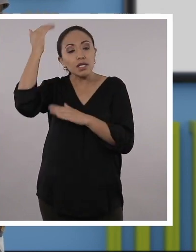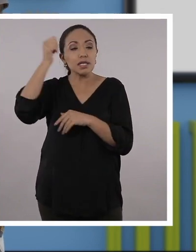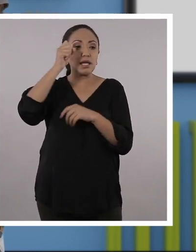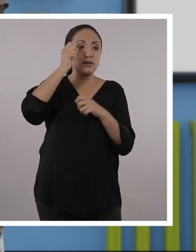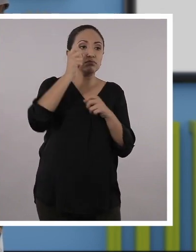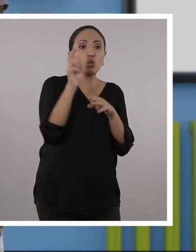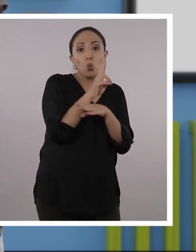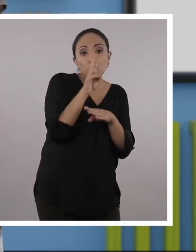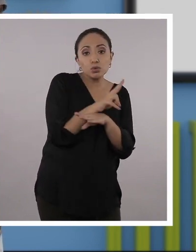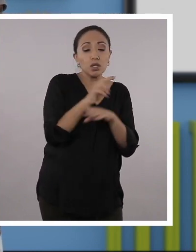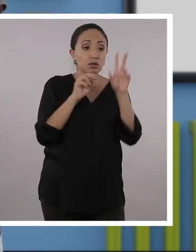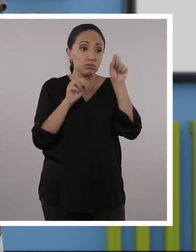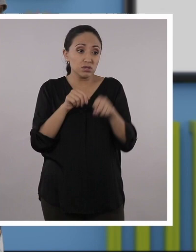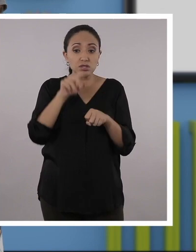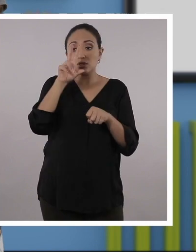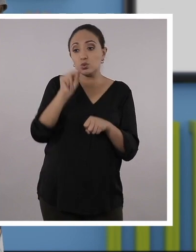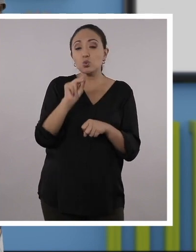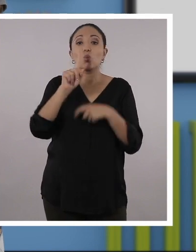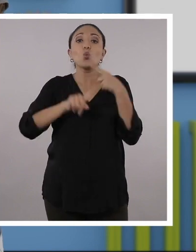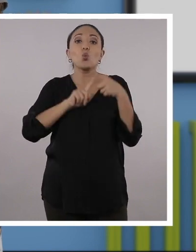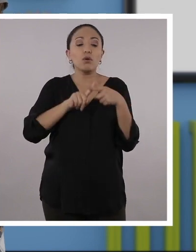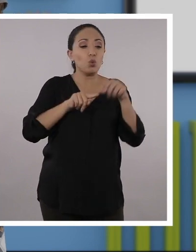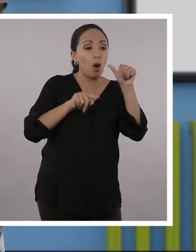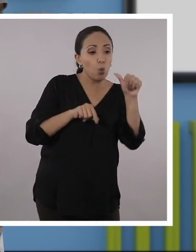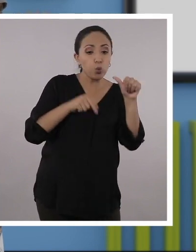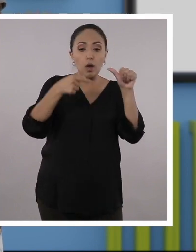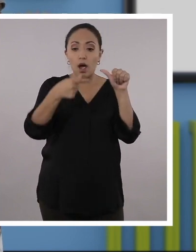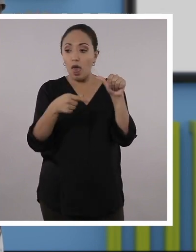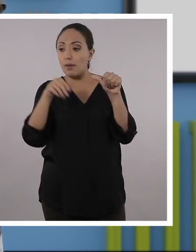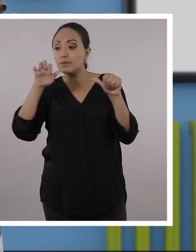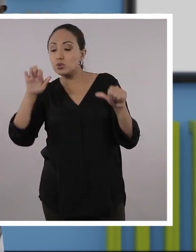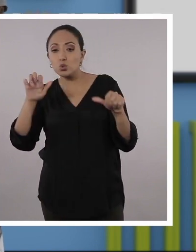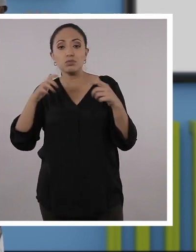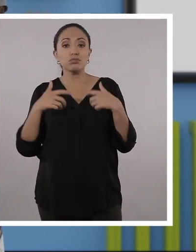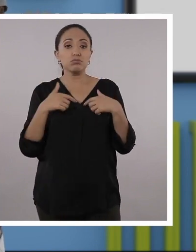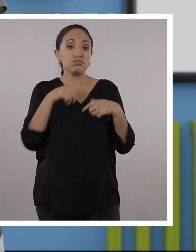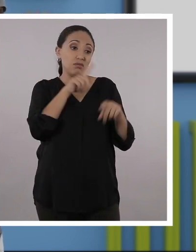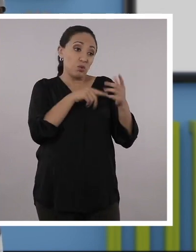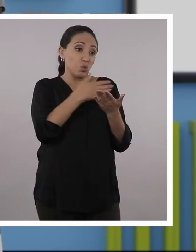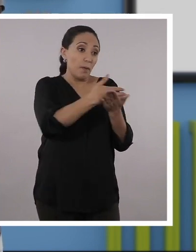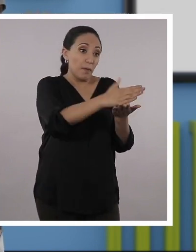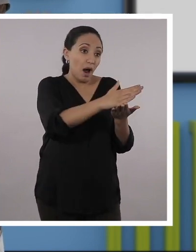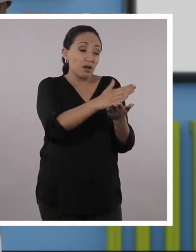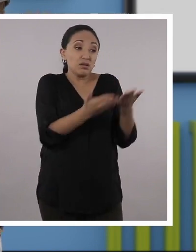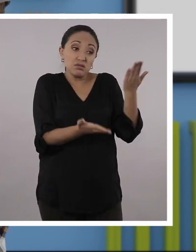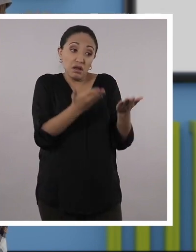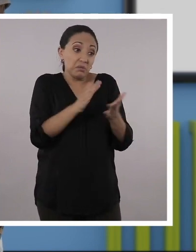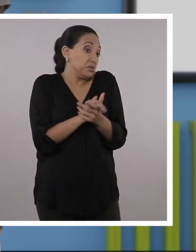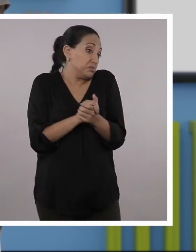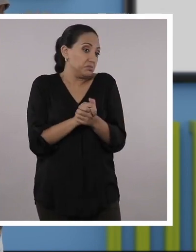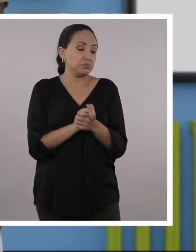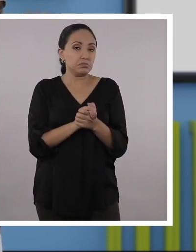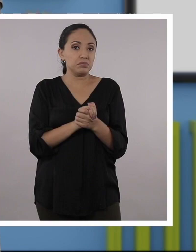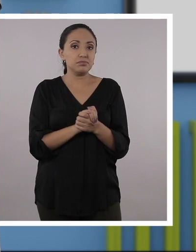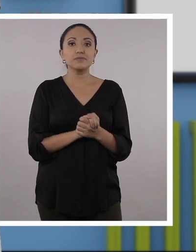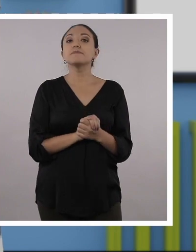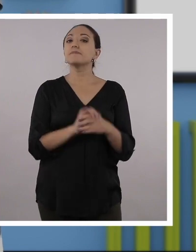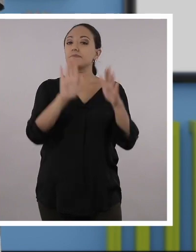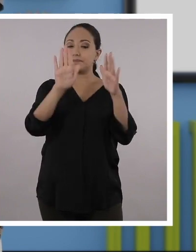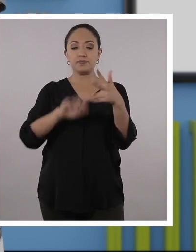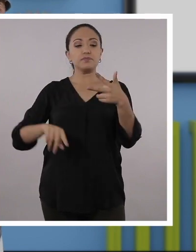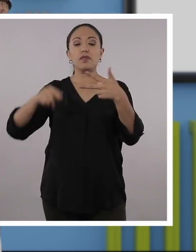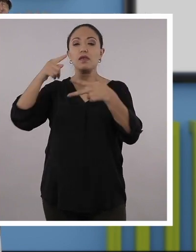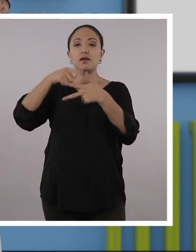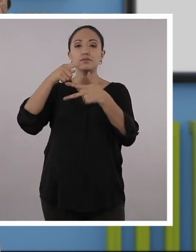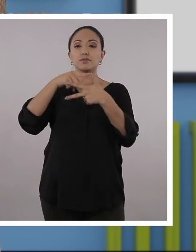cuándo utilizar la tilde en palabras agudas y en palabras graves. Si hay alguna excepción. Correcto. Y vamos